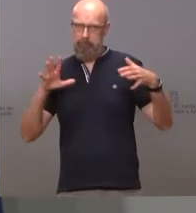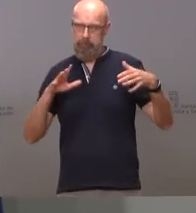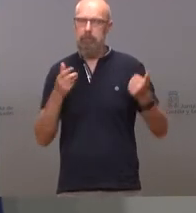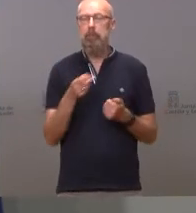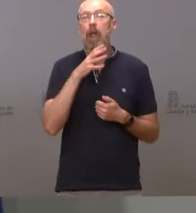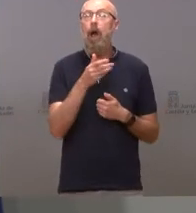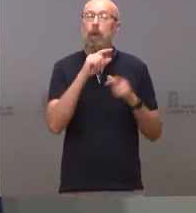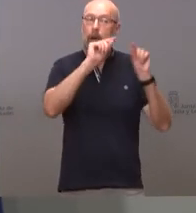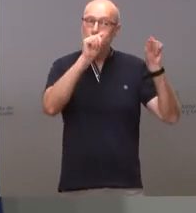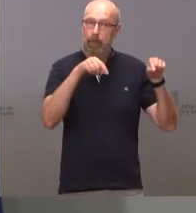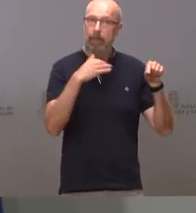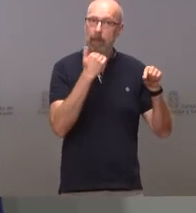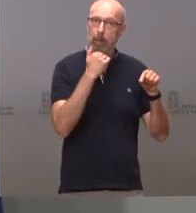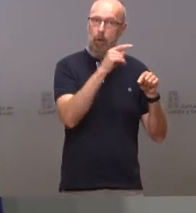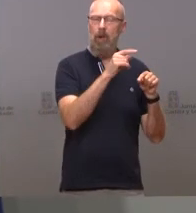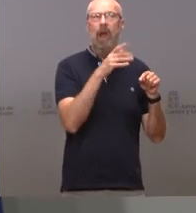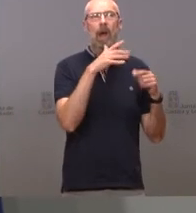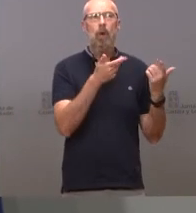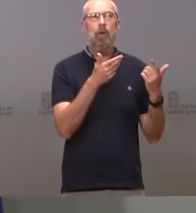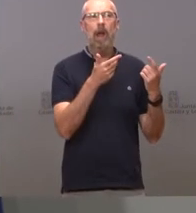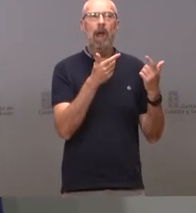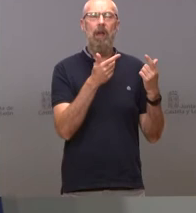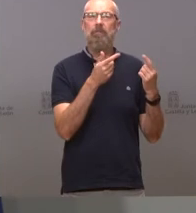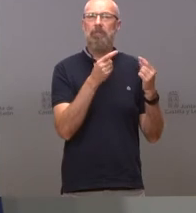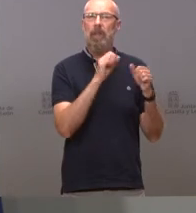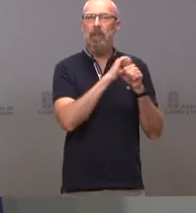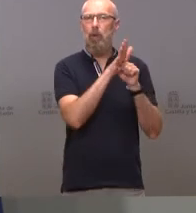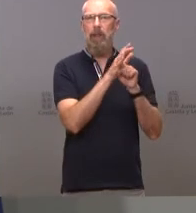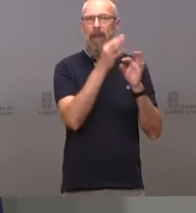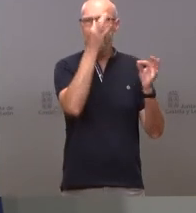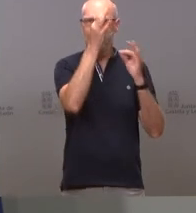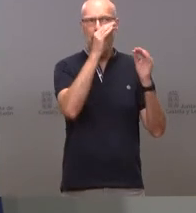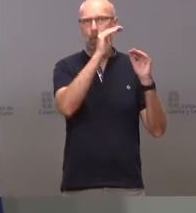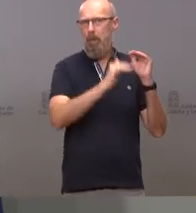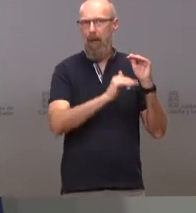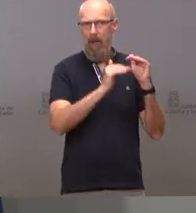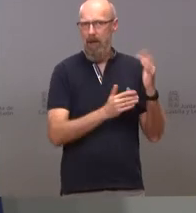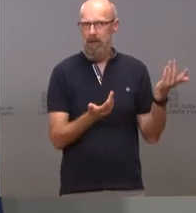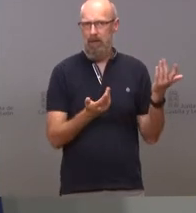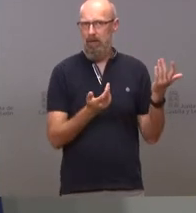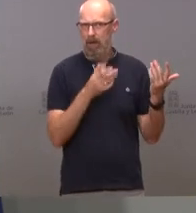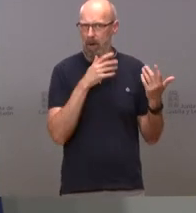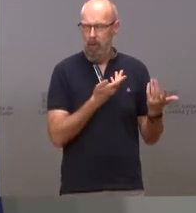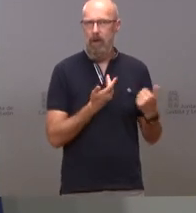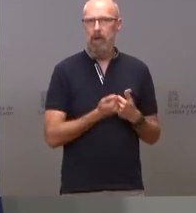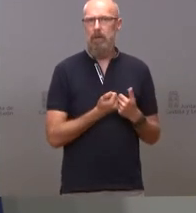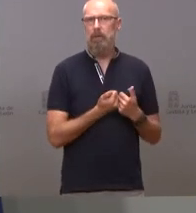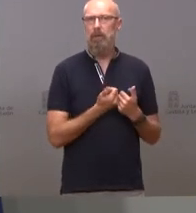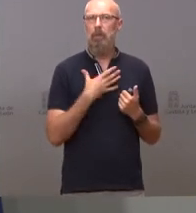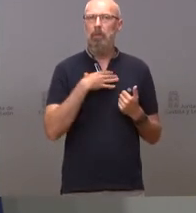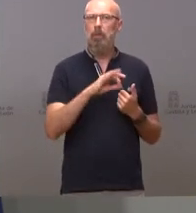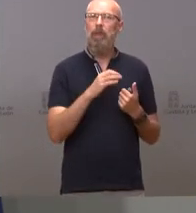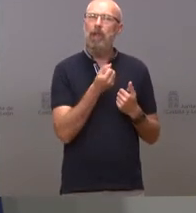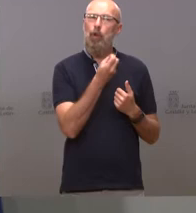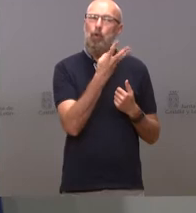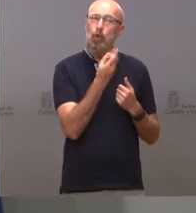provincias con la incidencia más baja en estos momentos y probablemente el número productivo tiene